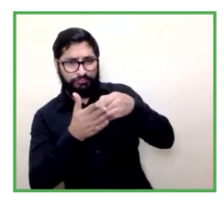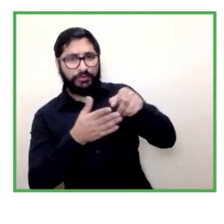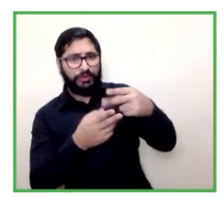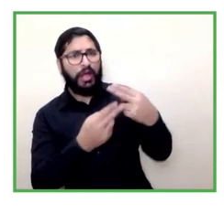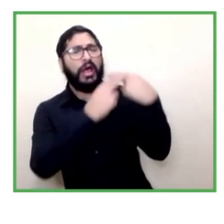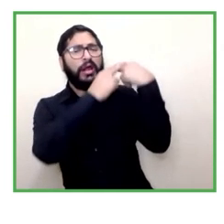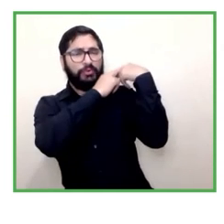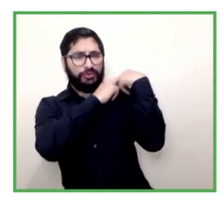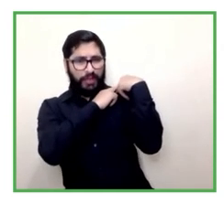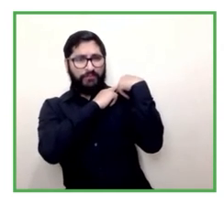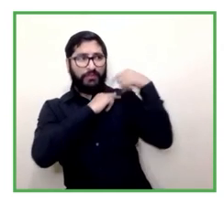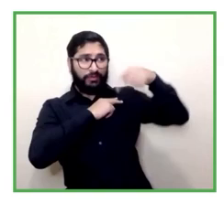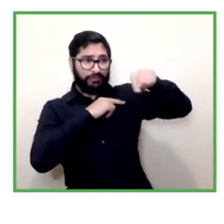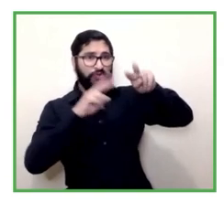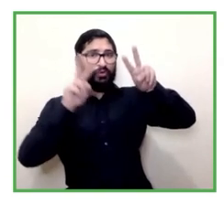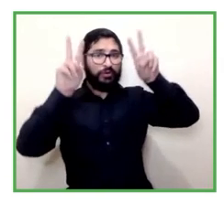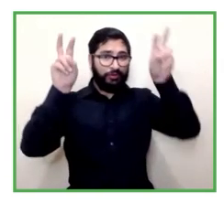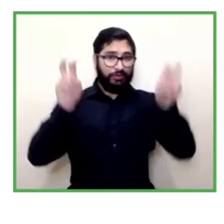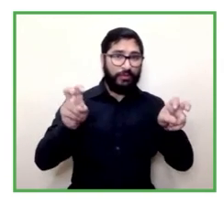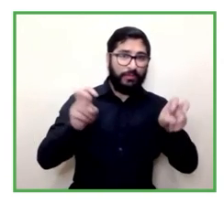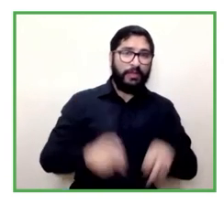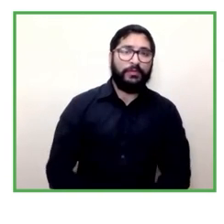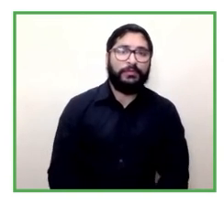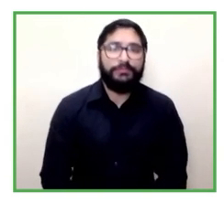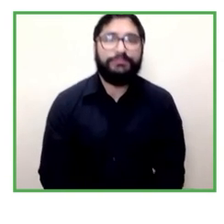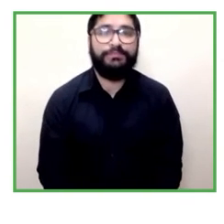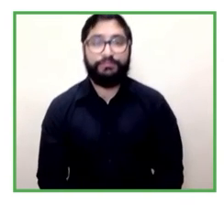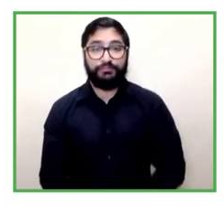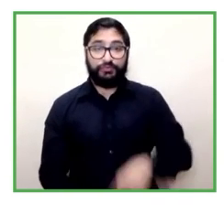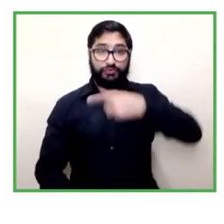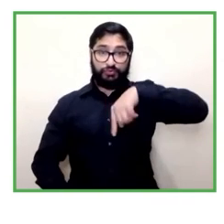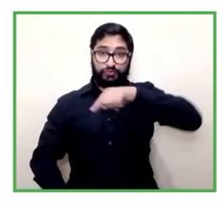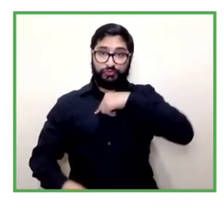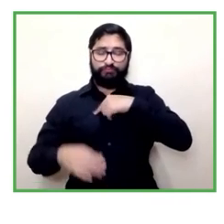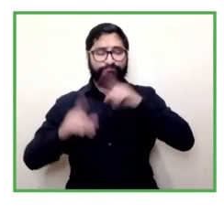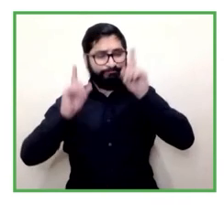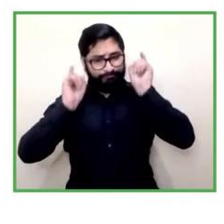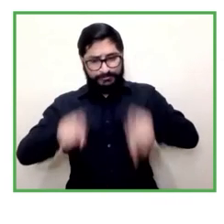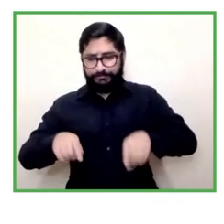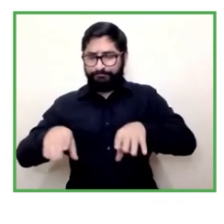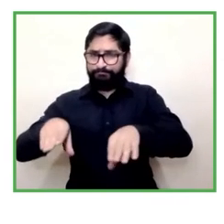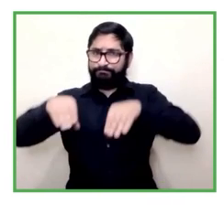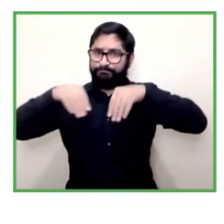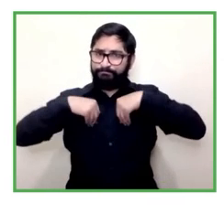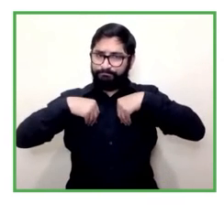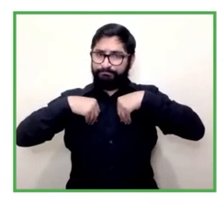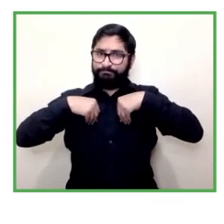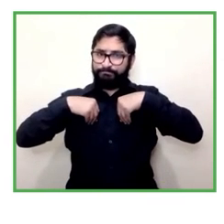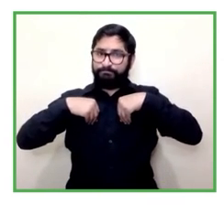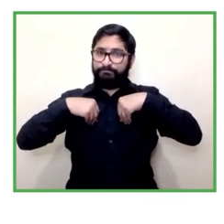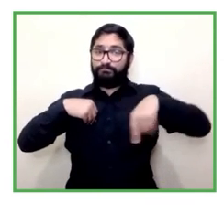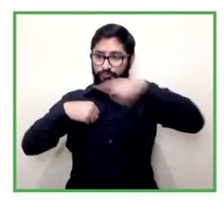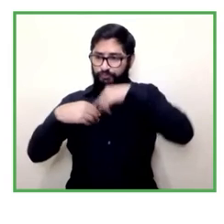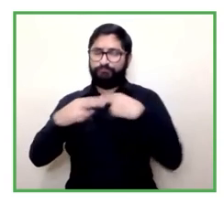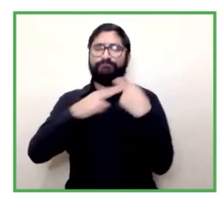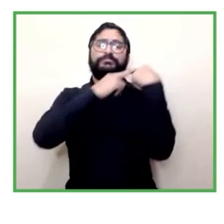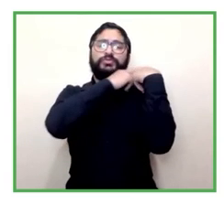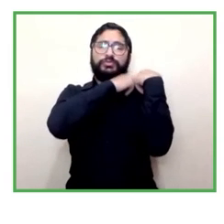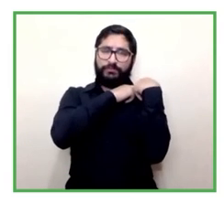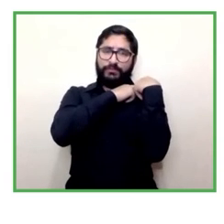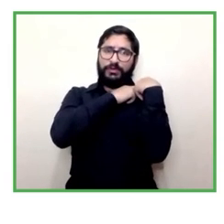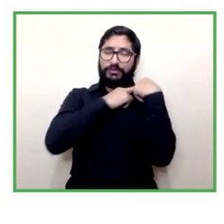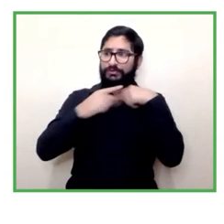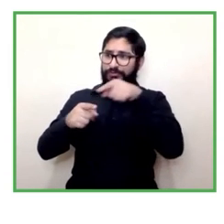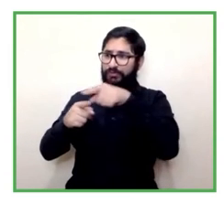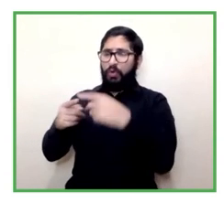nosotros acá en este lugar nos hicimos cargo con personas con trastornos psiquiátricos severos hoy día mis compañeros de trabajo son